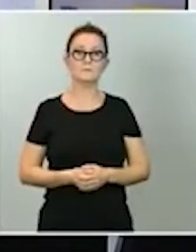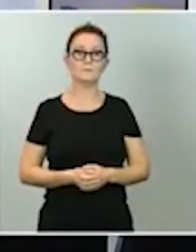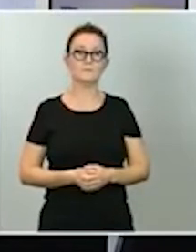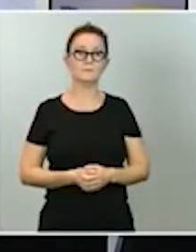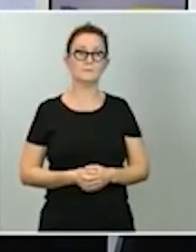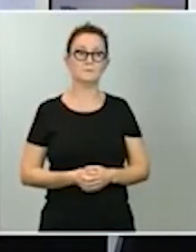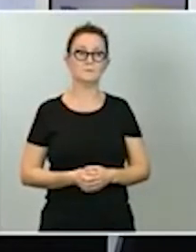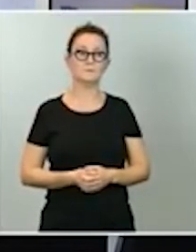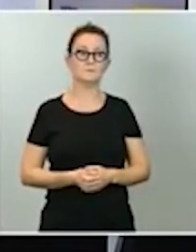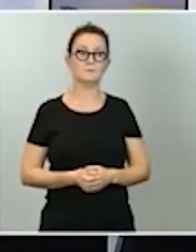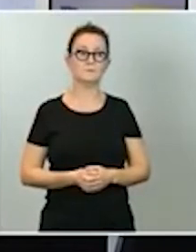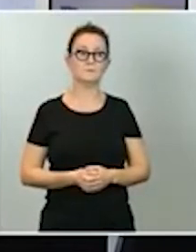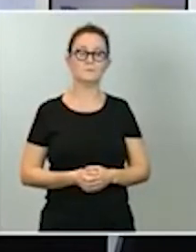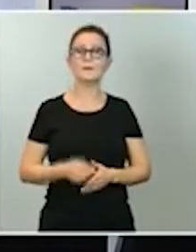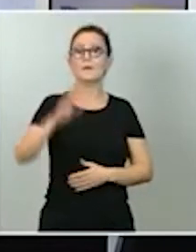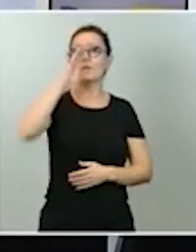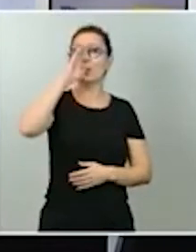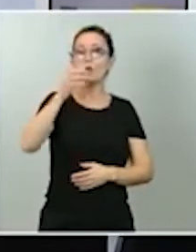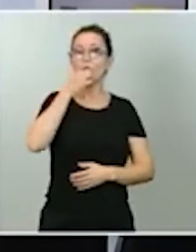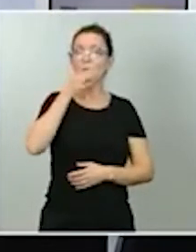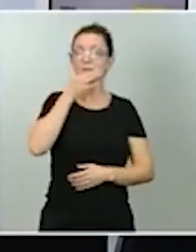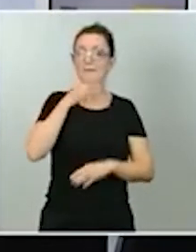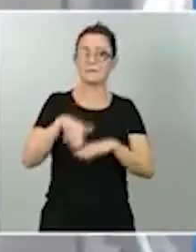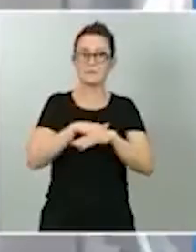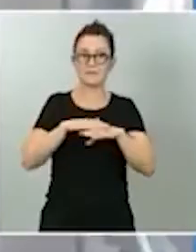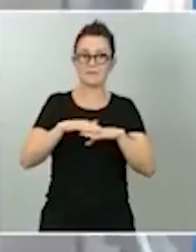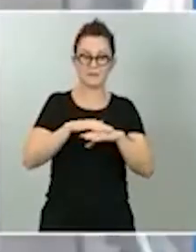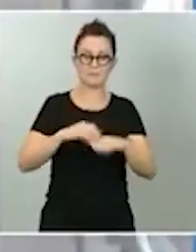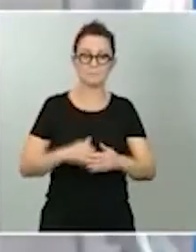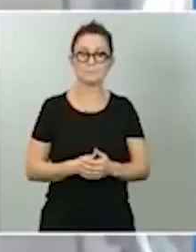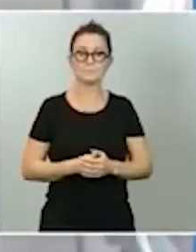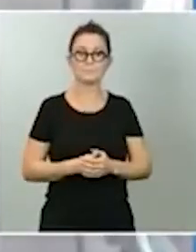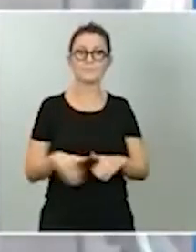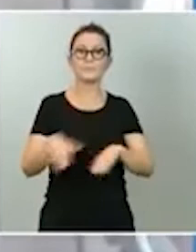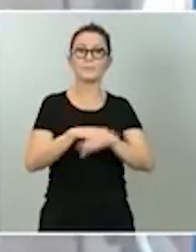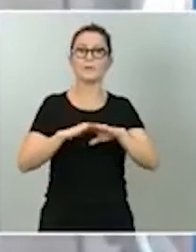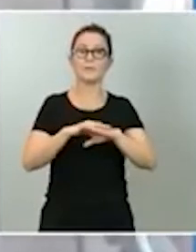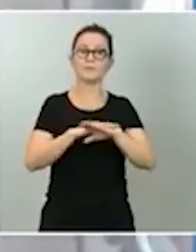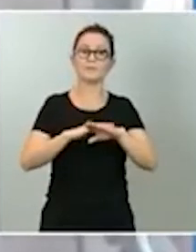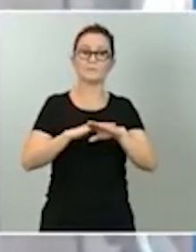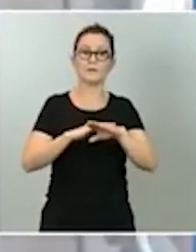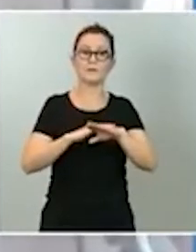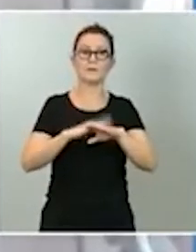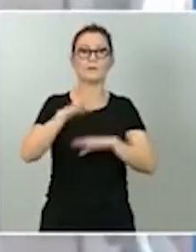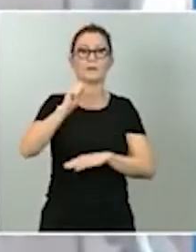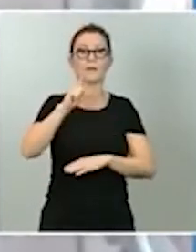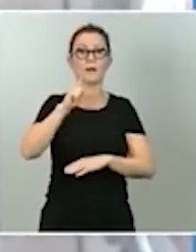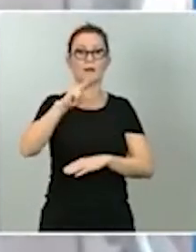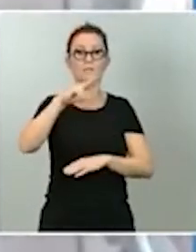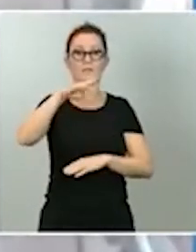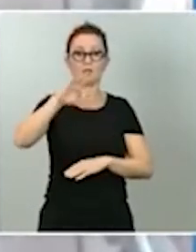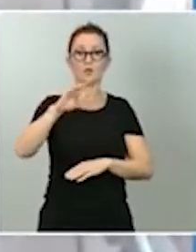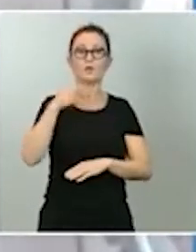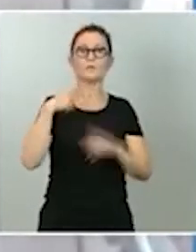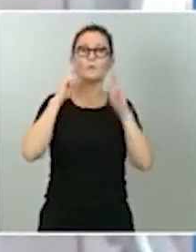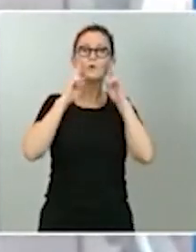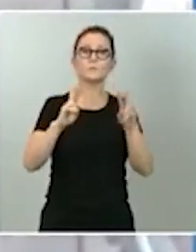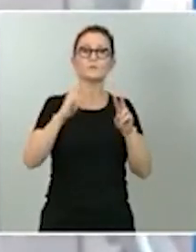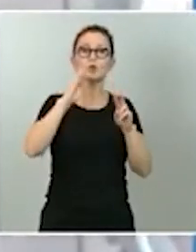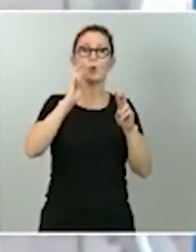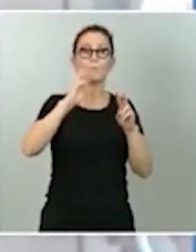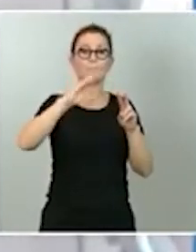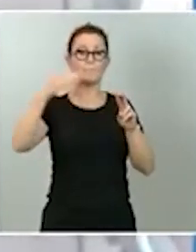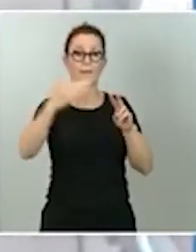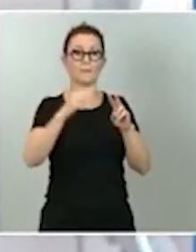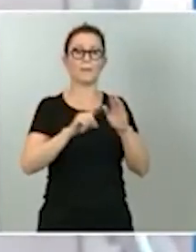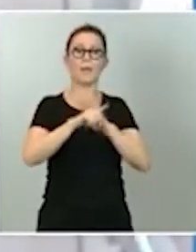Hola, buenas tardes, ministras. Para la ministra Calviño, hemos visto en un gráfico dos evoluciones del PIB en el cual parecía que